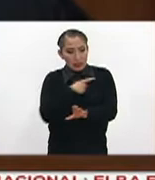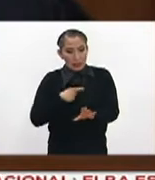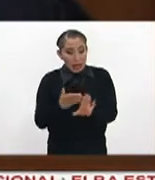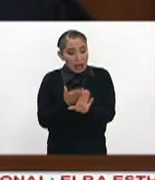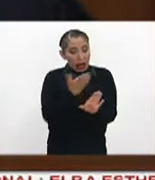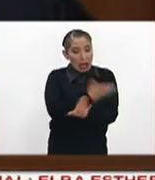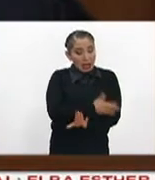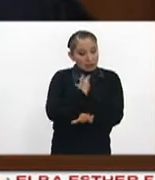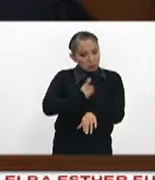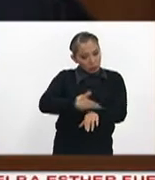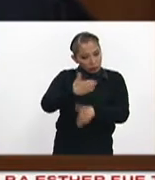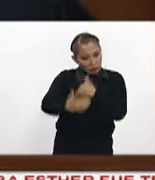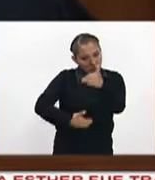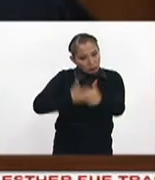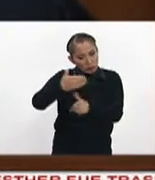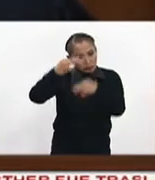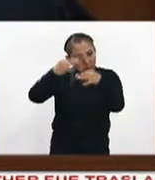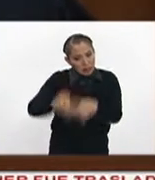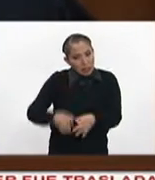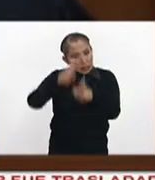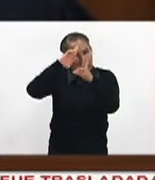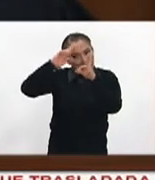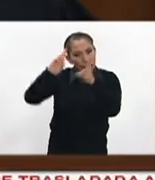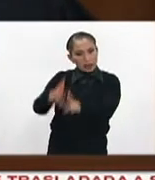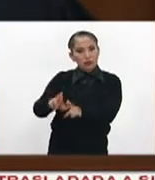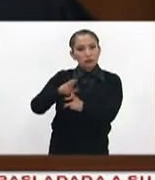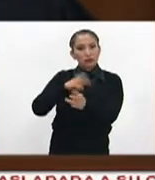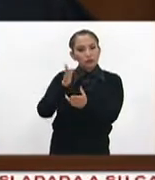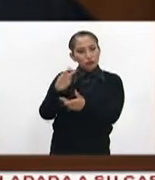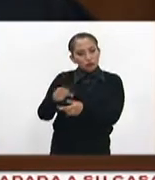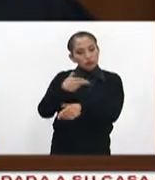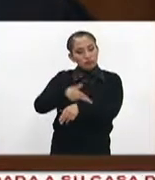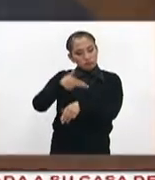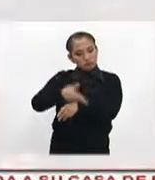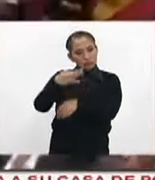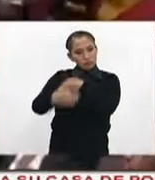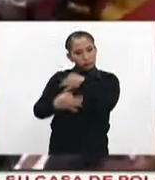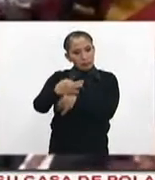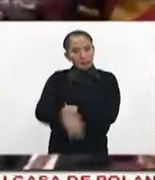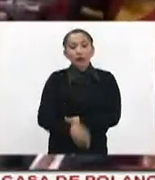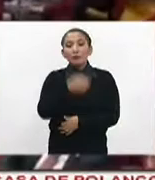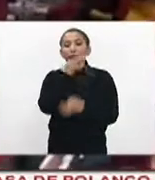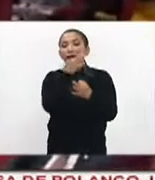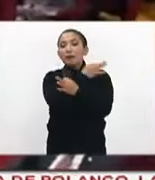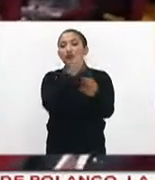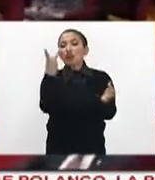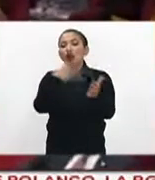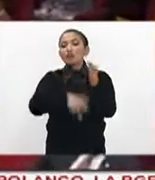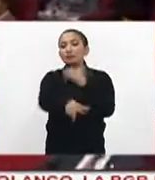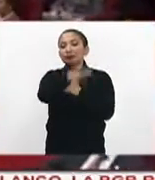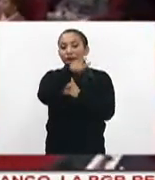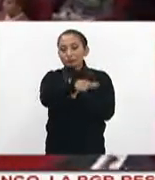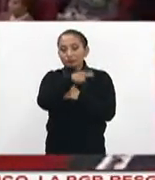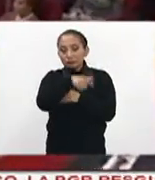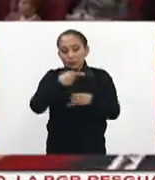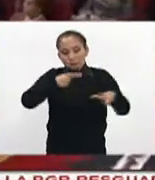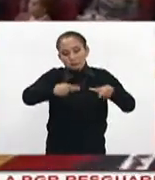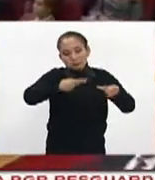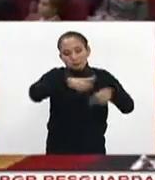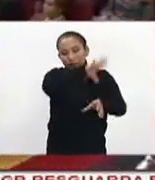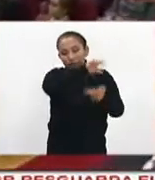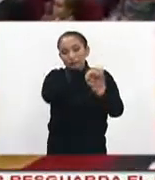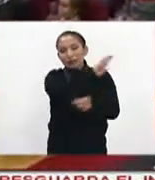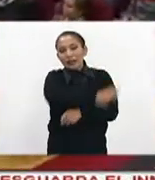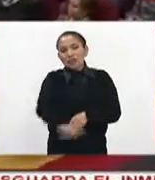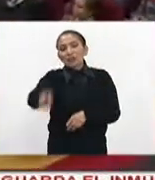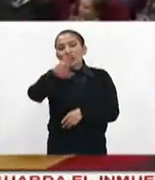todavía un procedimiento en el que se respete el debido proceso legal. Informó que durante 2017 se realizaron en total